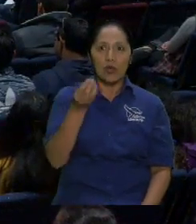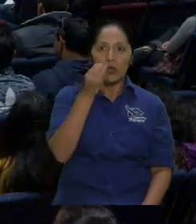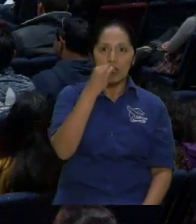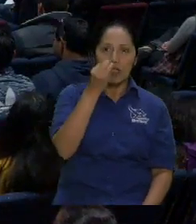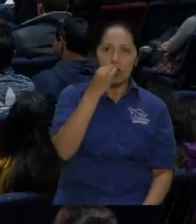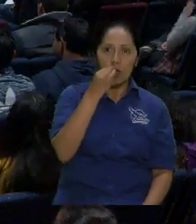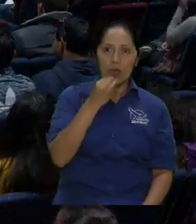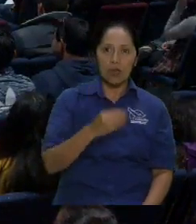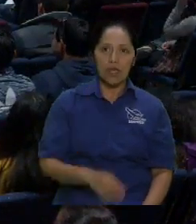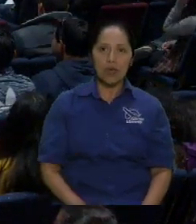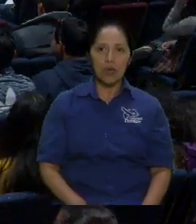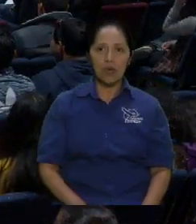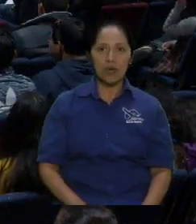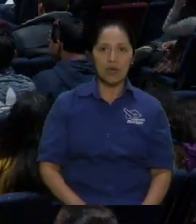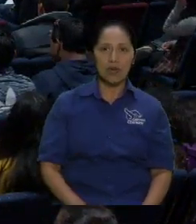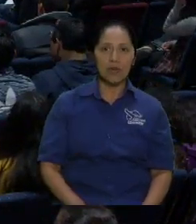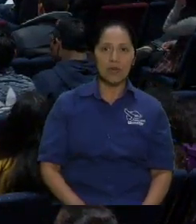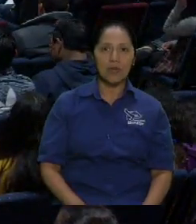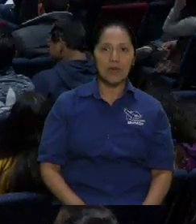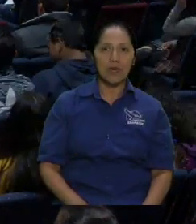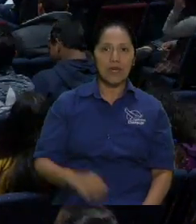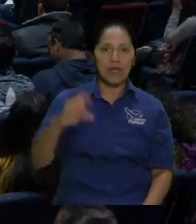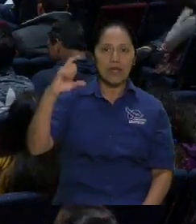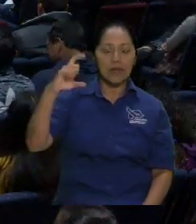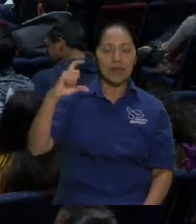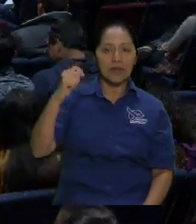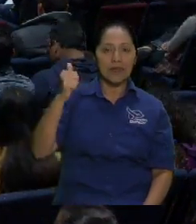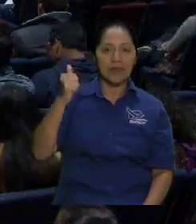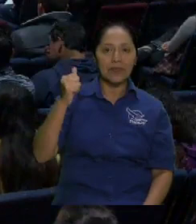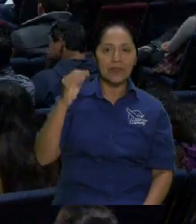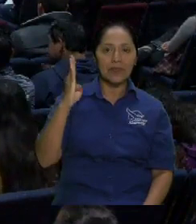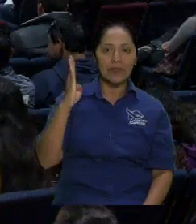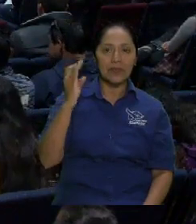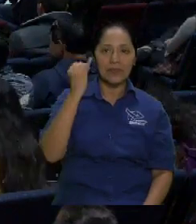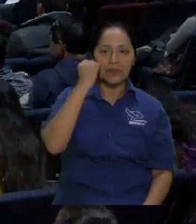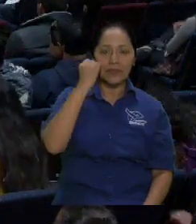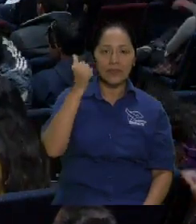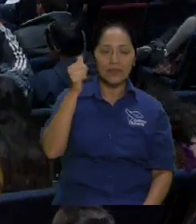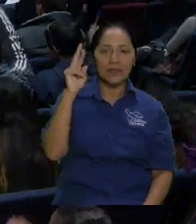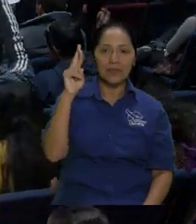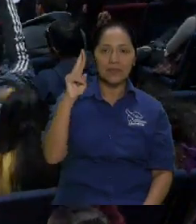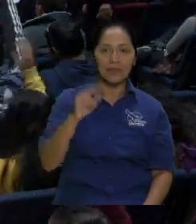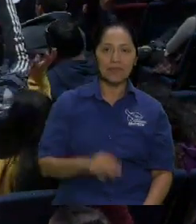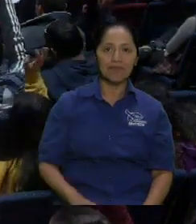Bájase la mano los tres que la levantaron. Levanta la mano todos los que no han comido caviar.